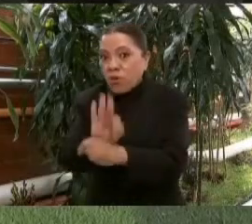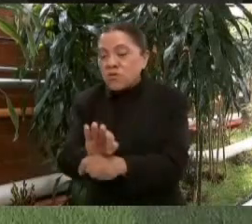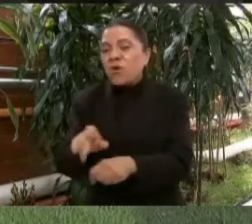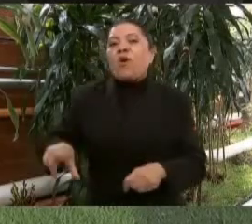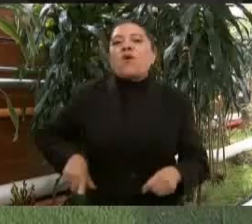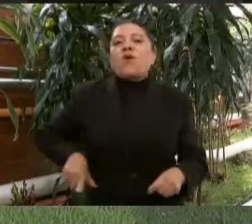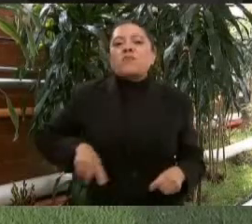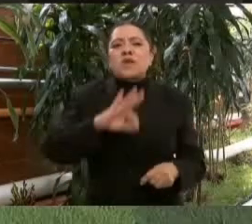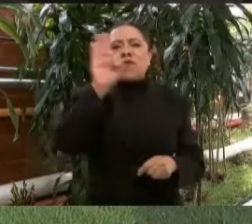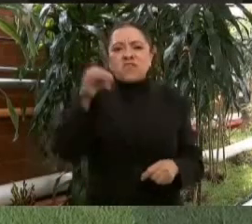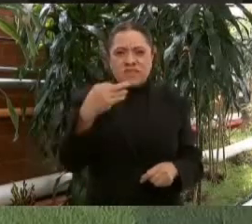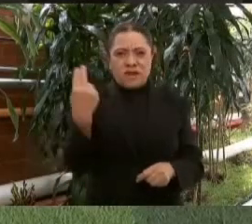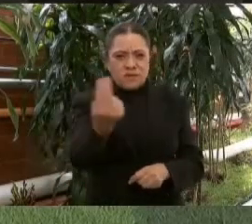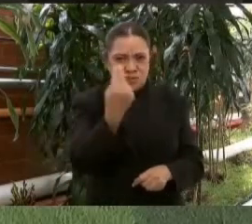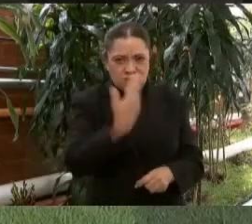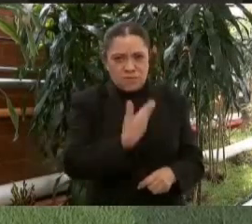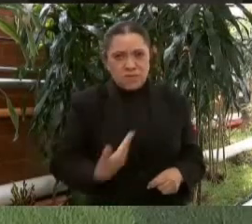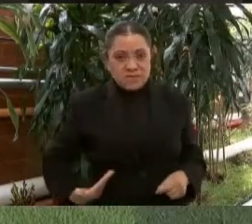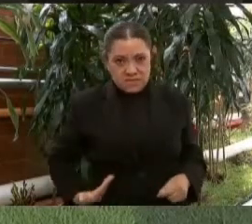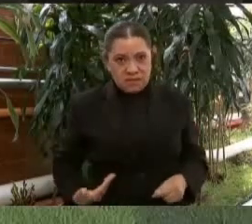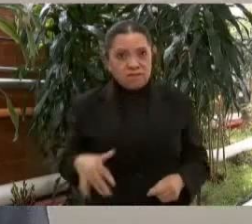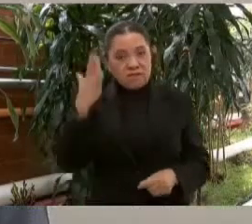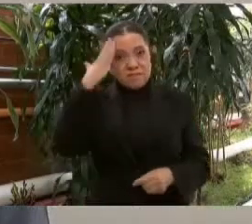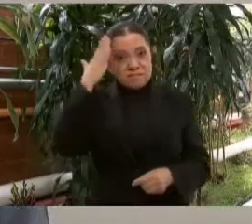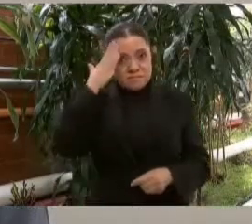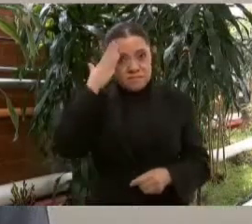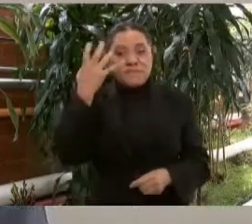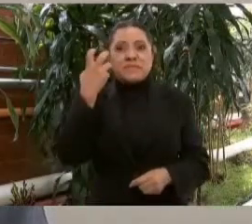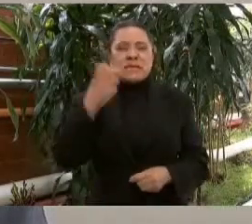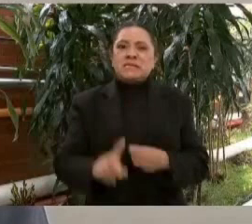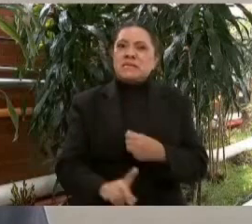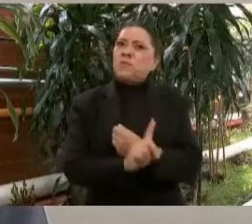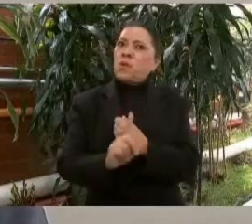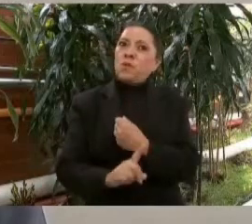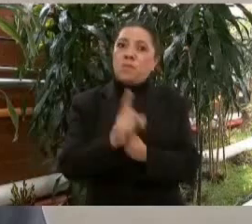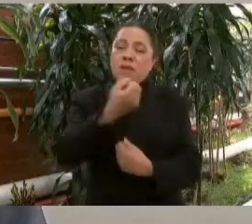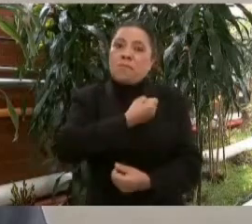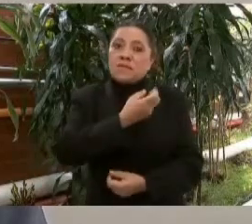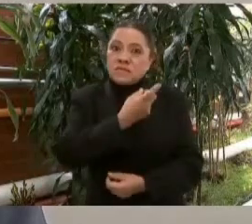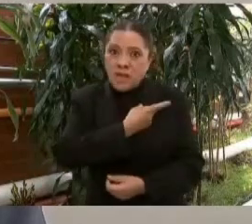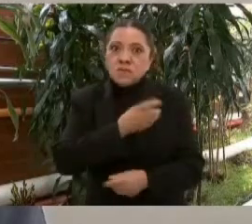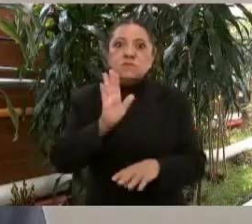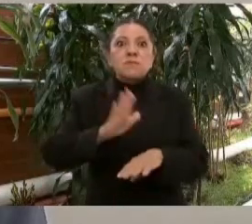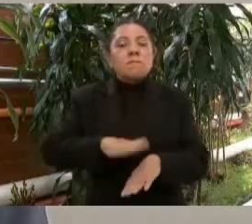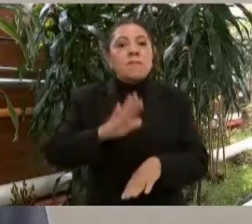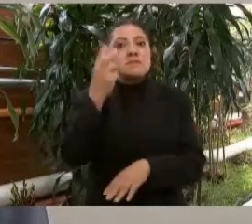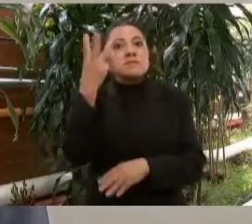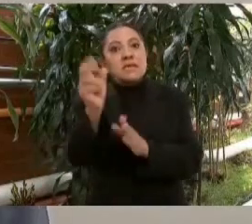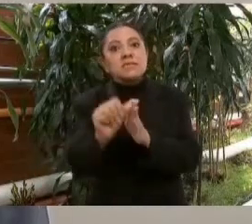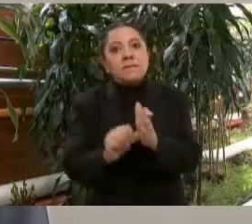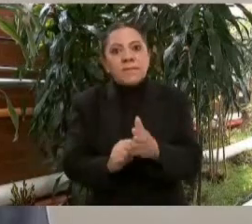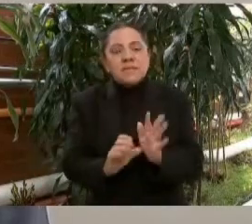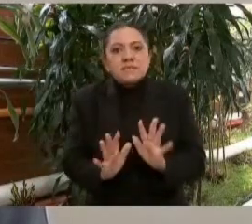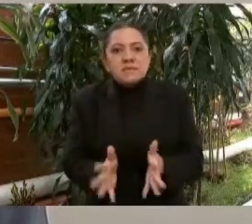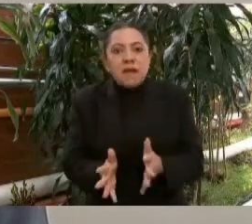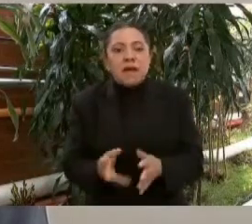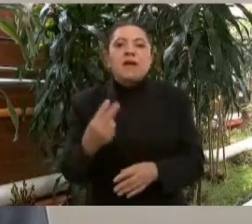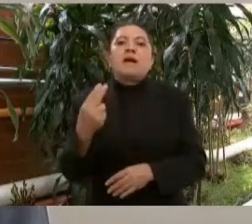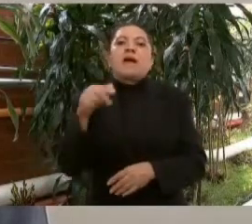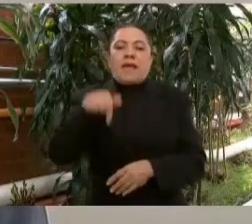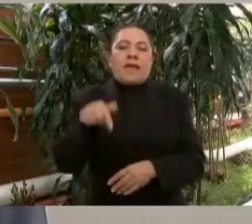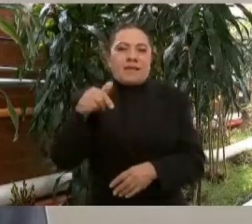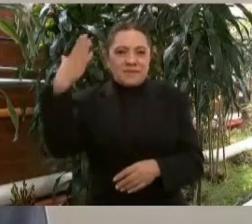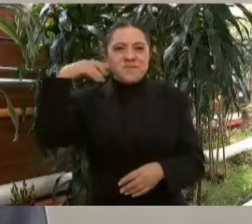En medio de esta crisis de salud, que se ha prolongado por más de tres meses, en Morelos usted tiene amigos